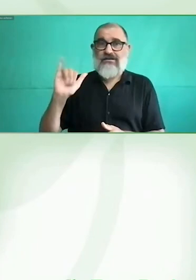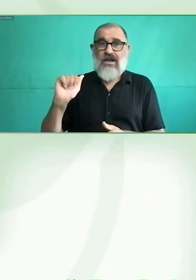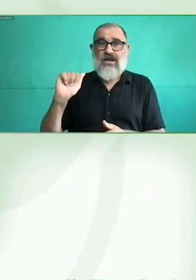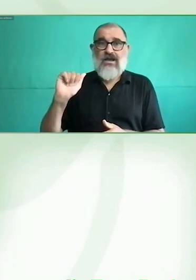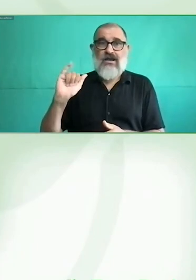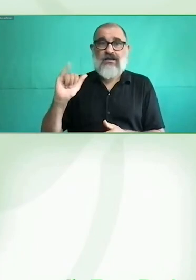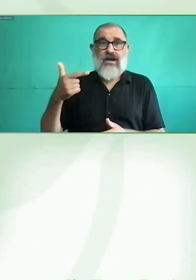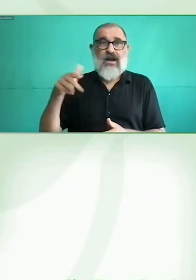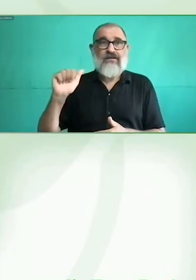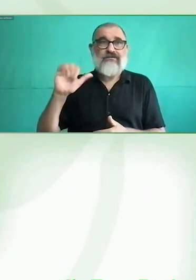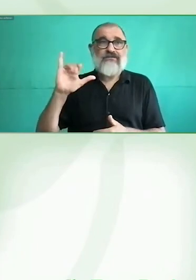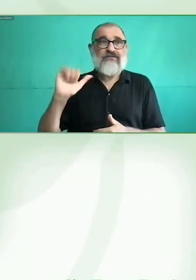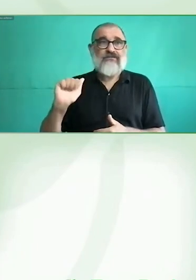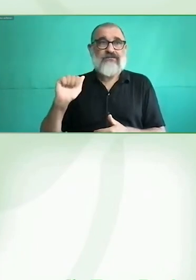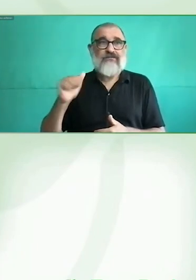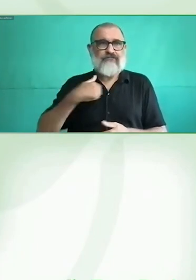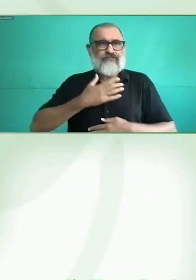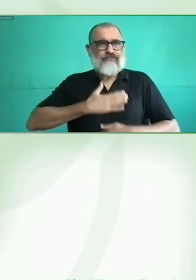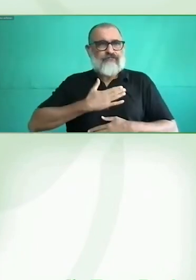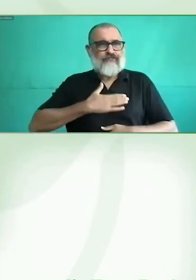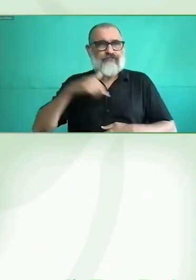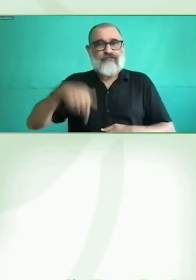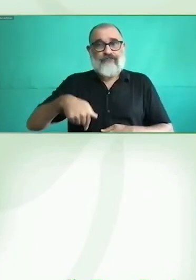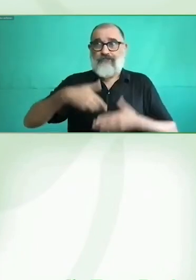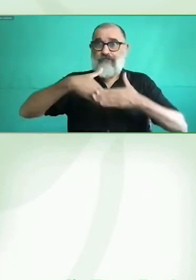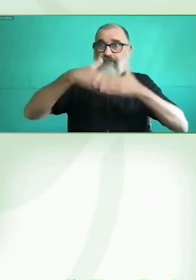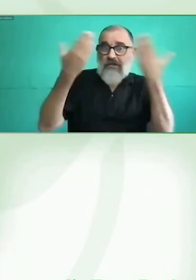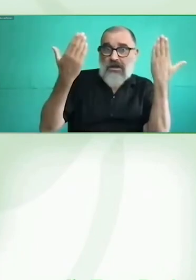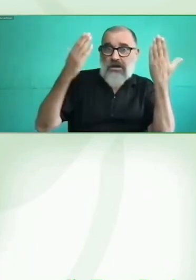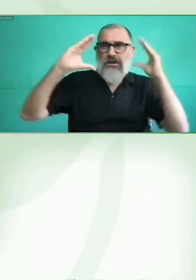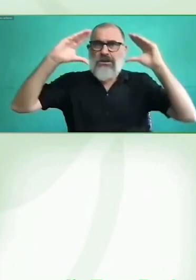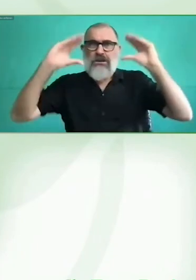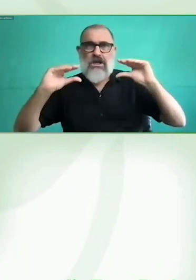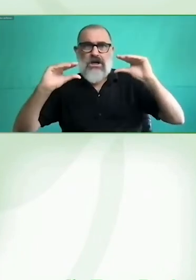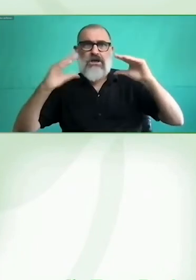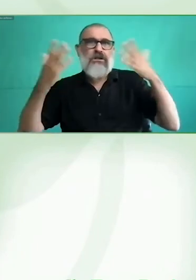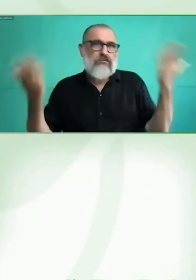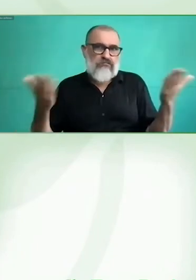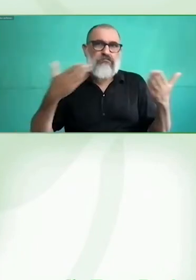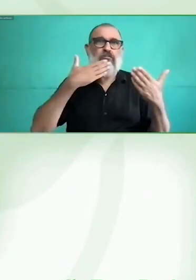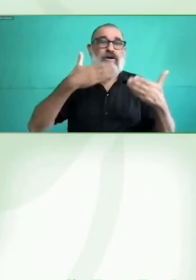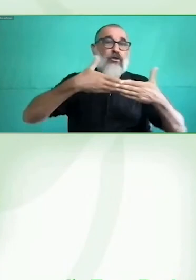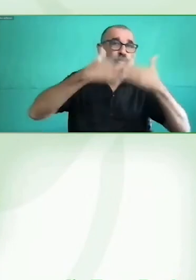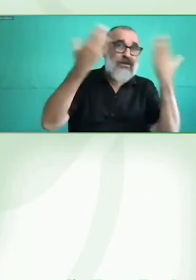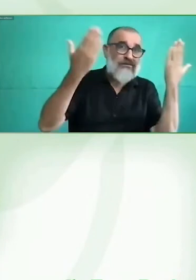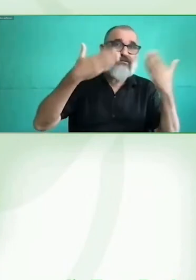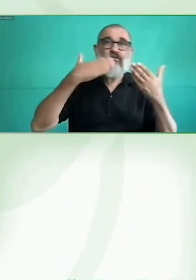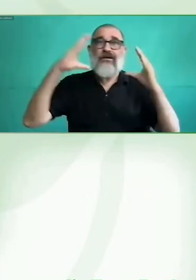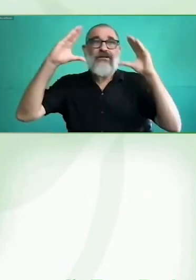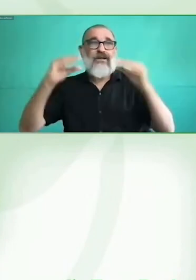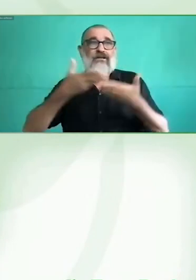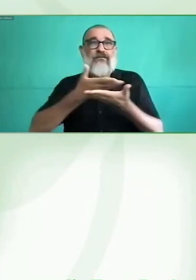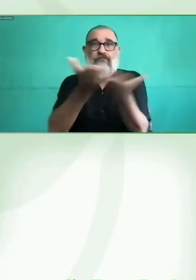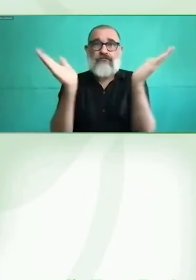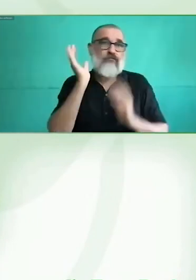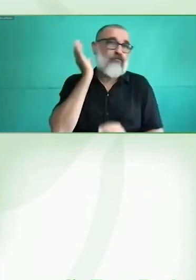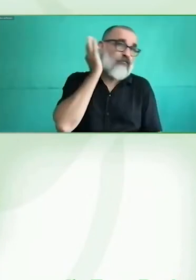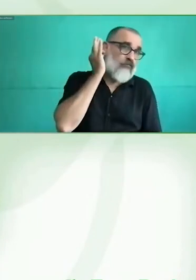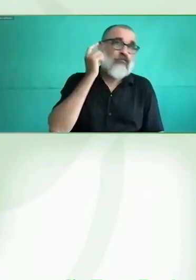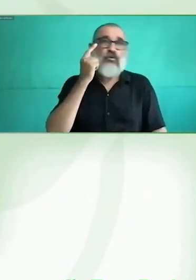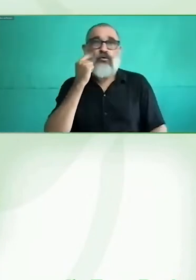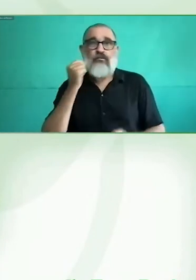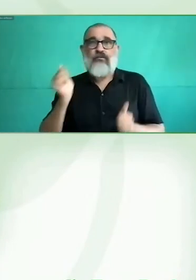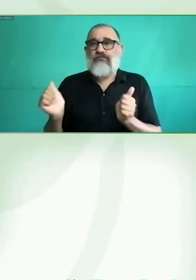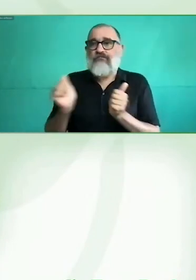tardes a todas y a todos, a quienes nos acompañan en esta sala y también a quienes se conectan vía streaming a esta cuarta conferencia.